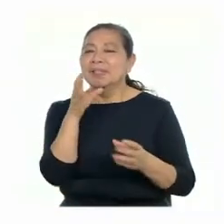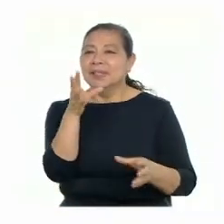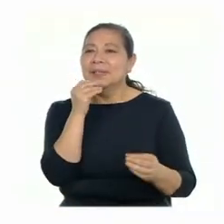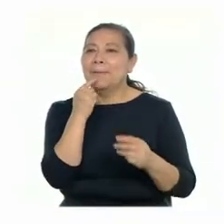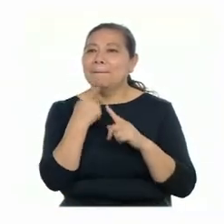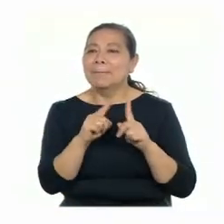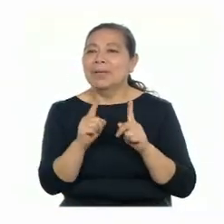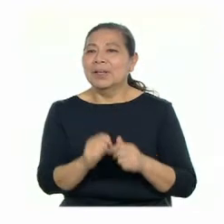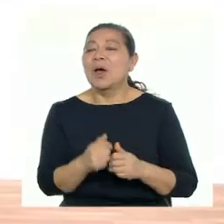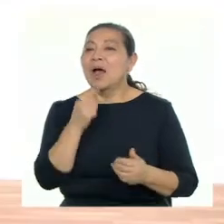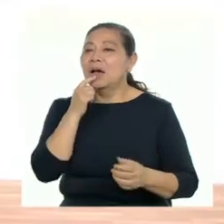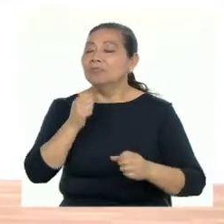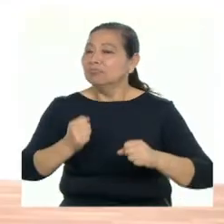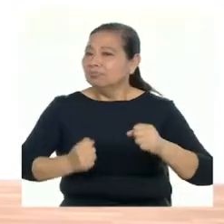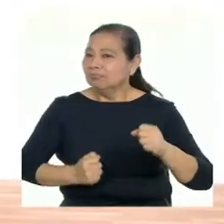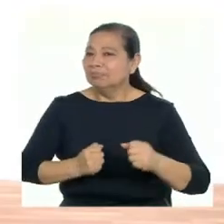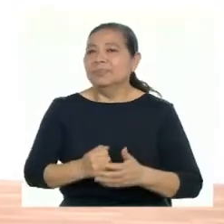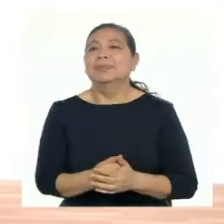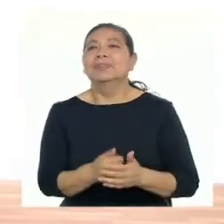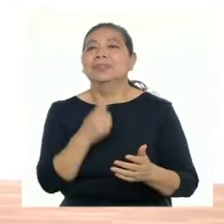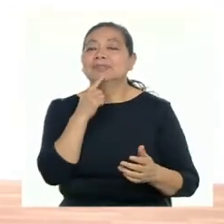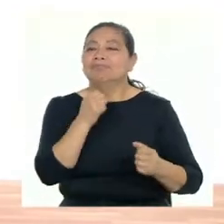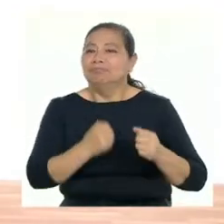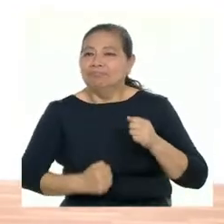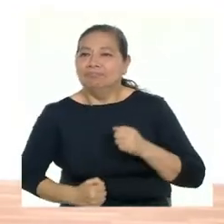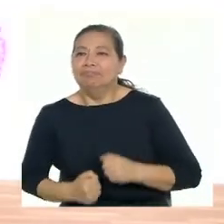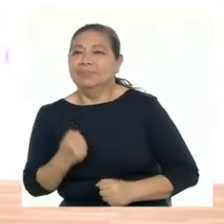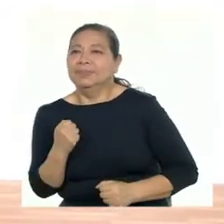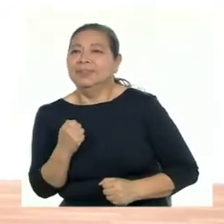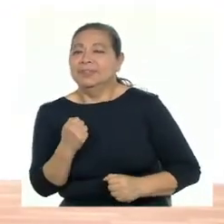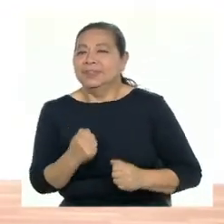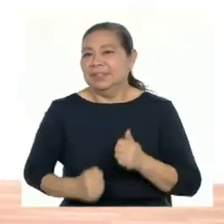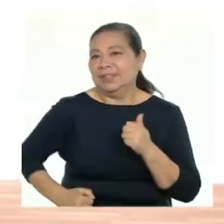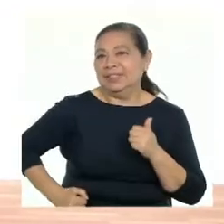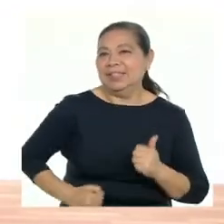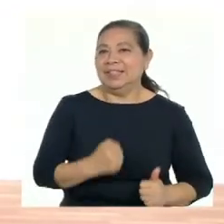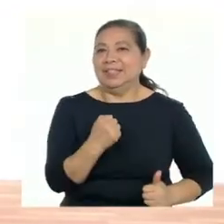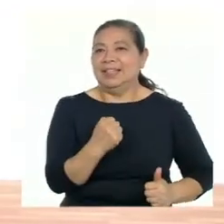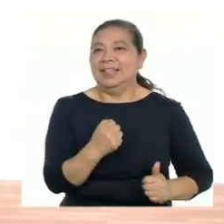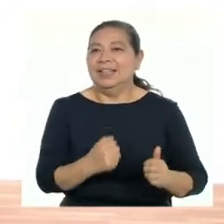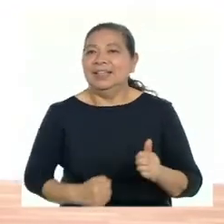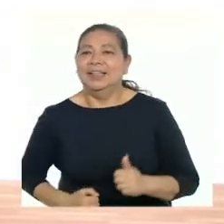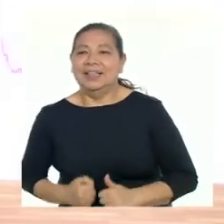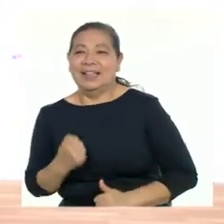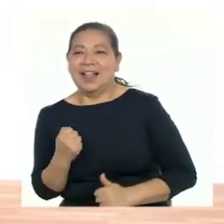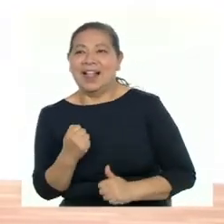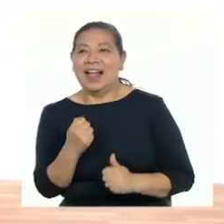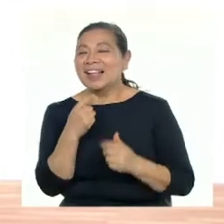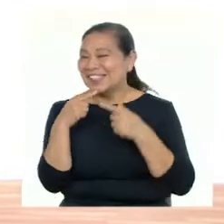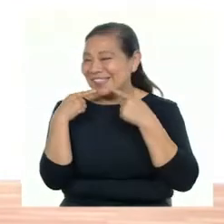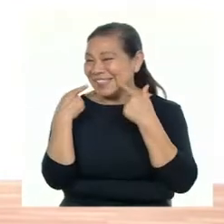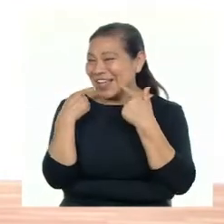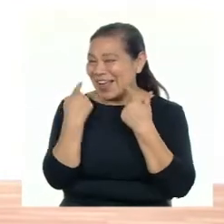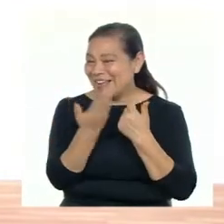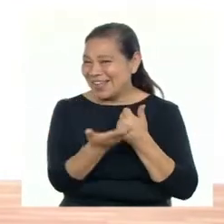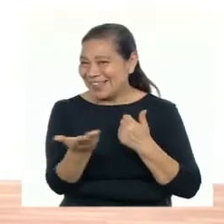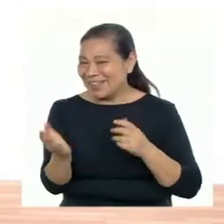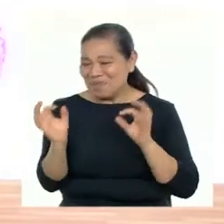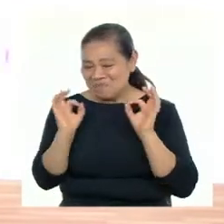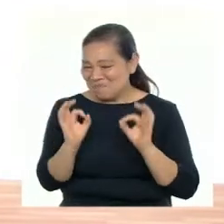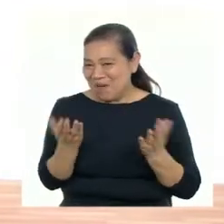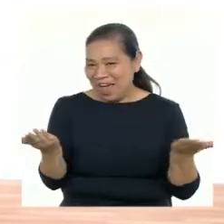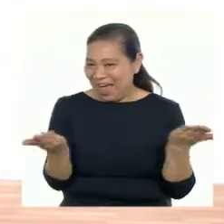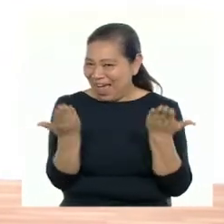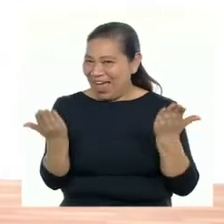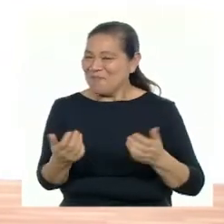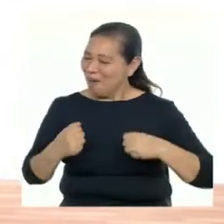realizar balanceo. Balanceo. ¡Vamos! Allí. ¡Solríe! ¡Vamos!